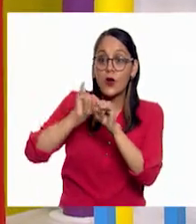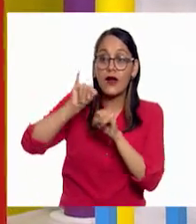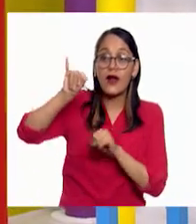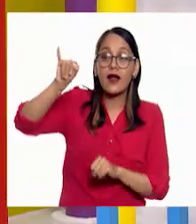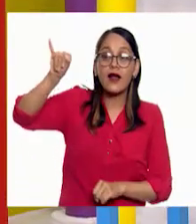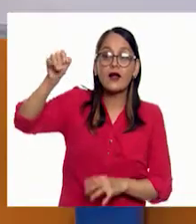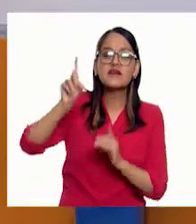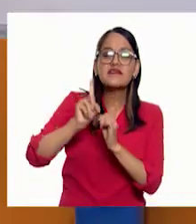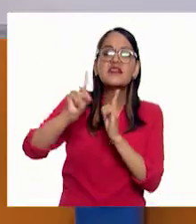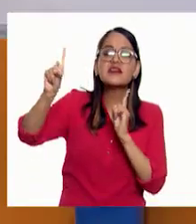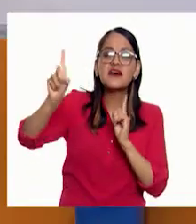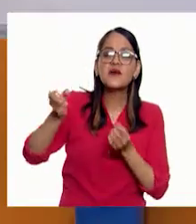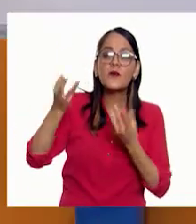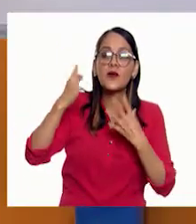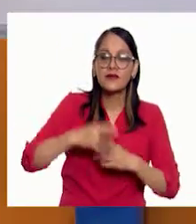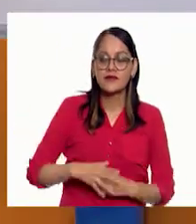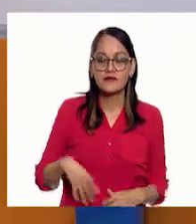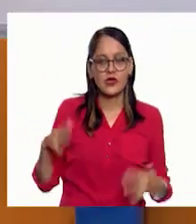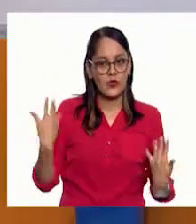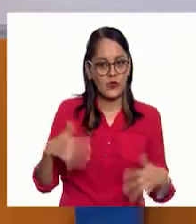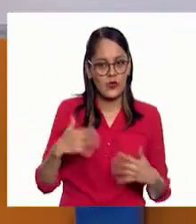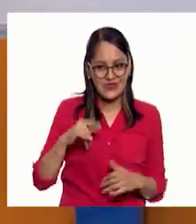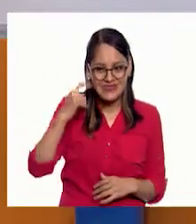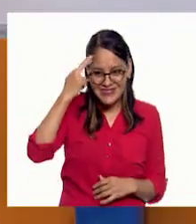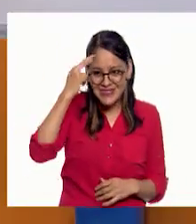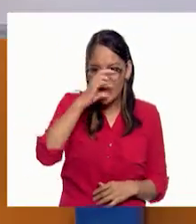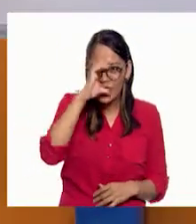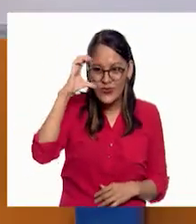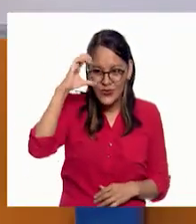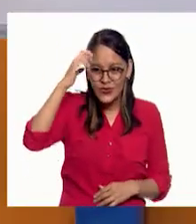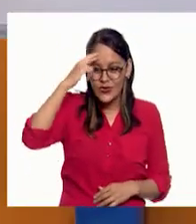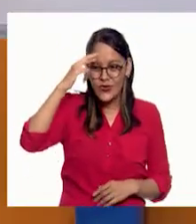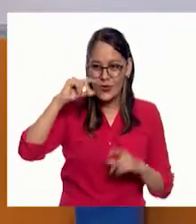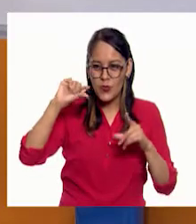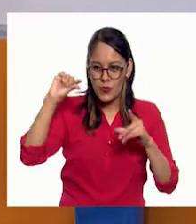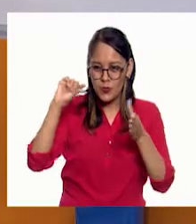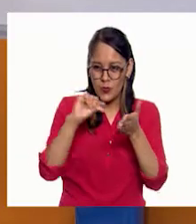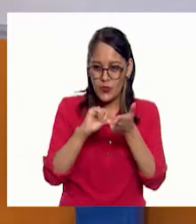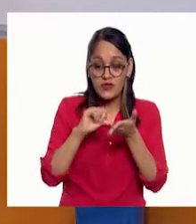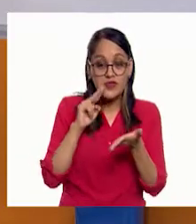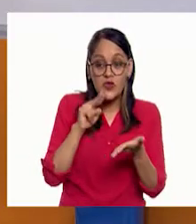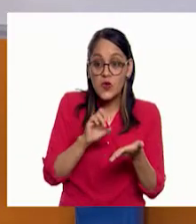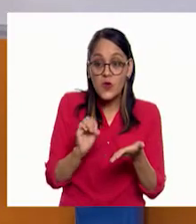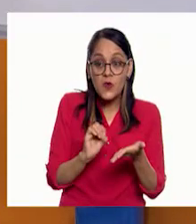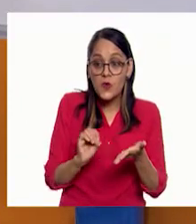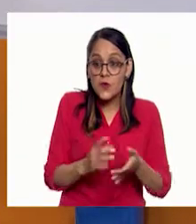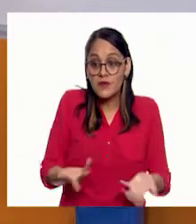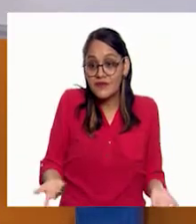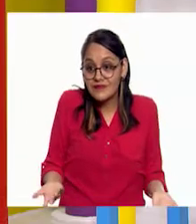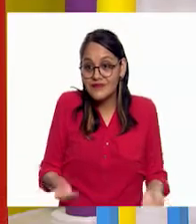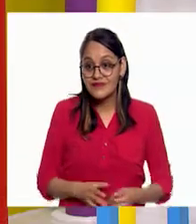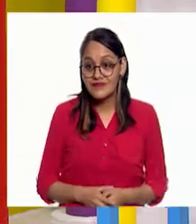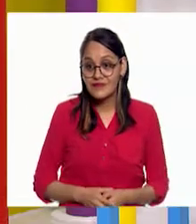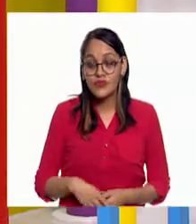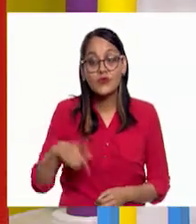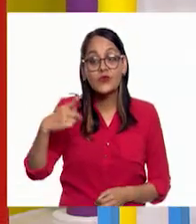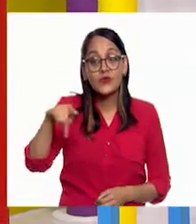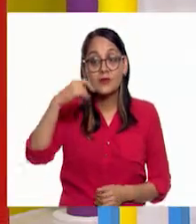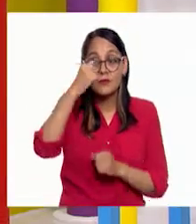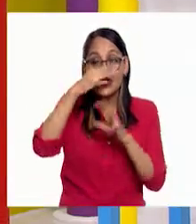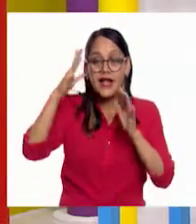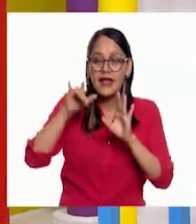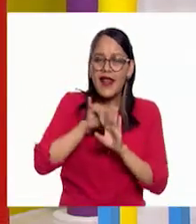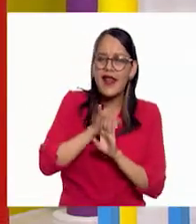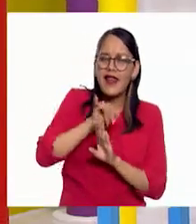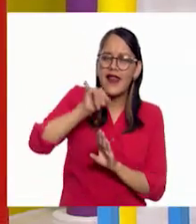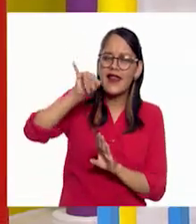¡Uf! En la foto del pequeño punto azul no la vimos. No, no se ve la luna en el punto azul. Entonces, imagínate qué tan lejos